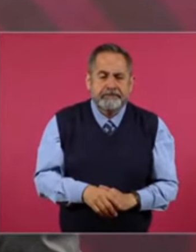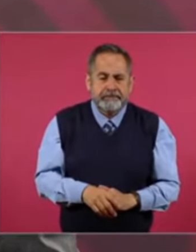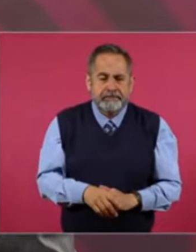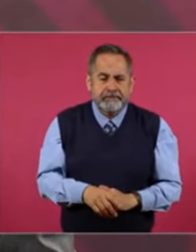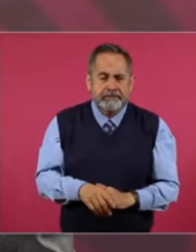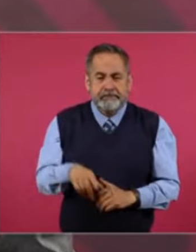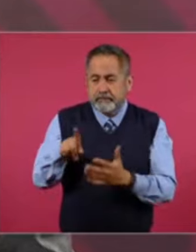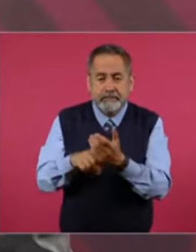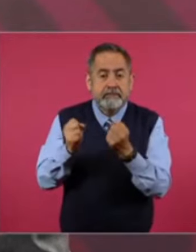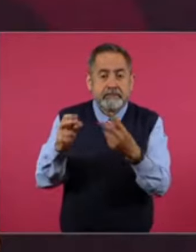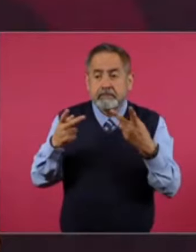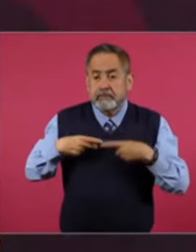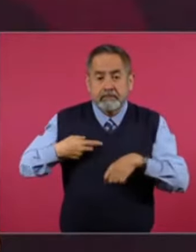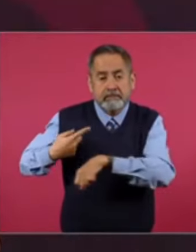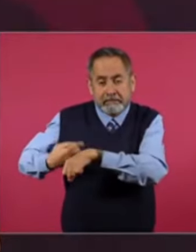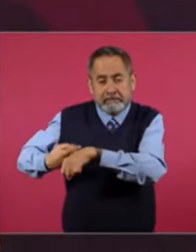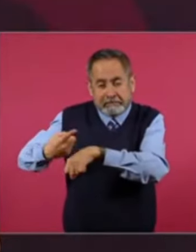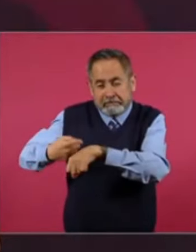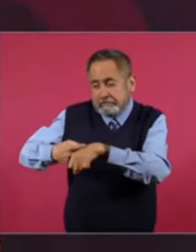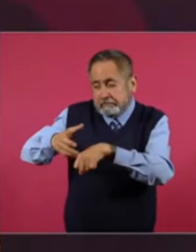Que había muchas enfermedades.